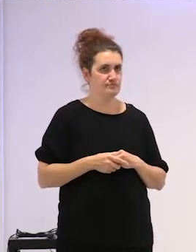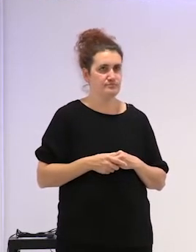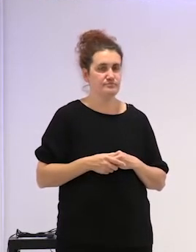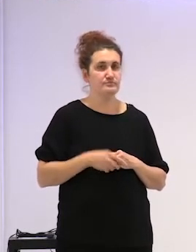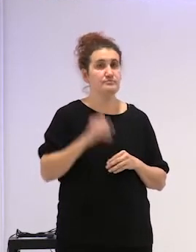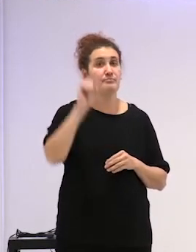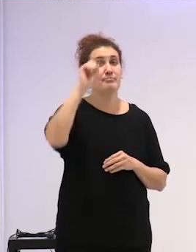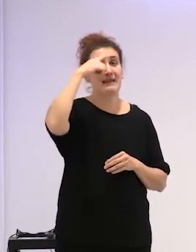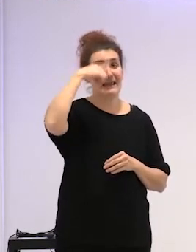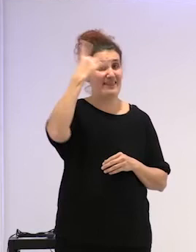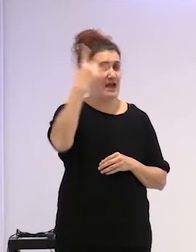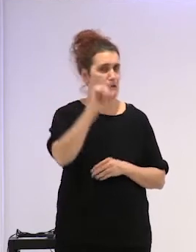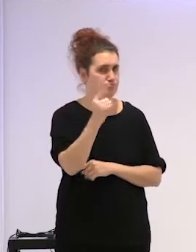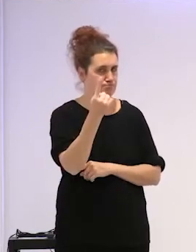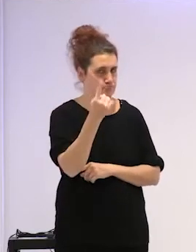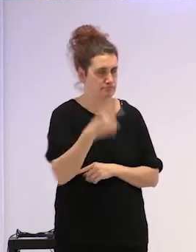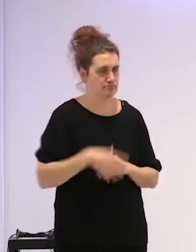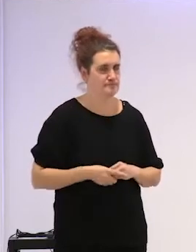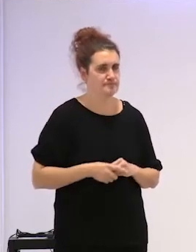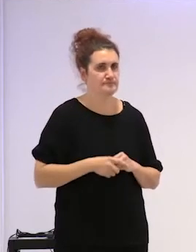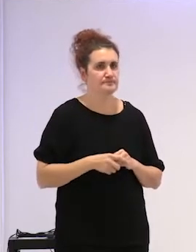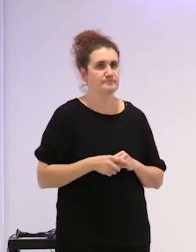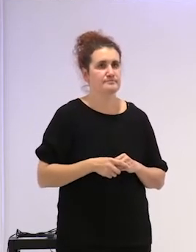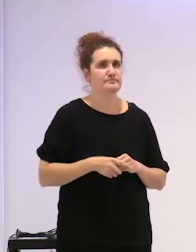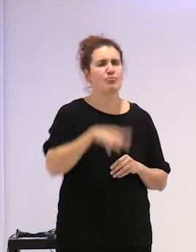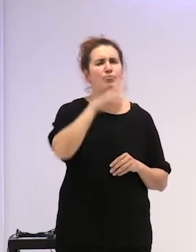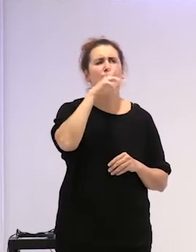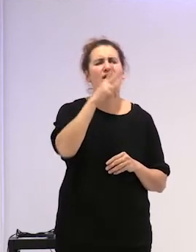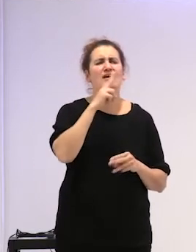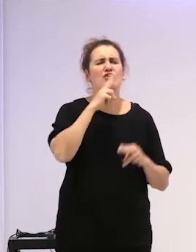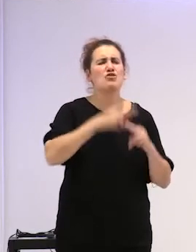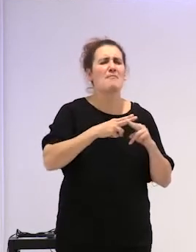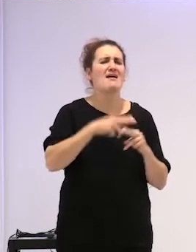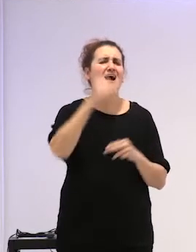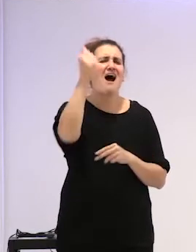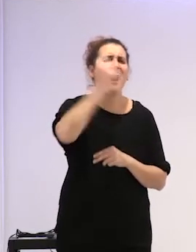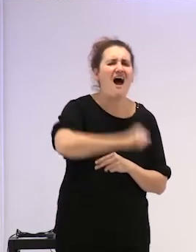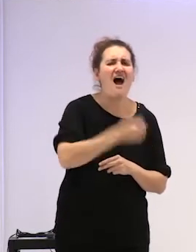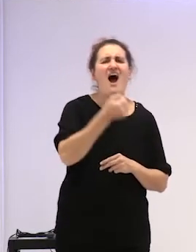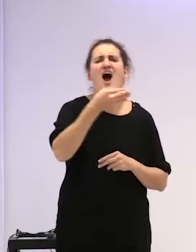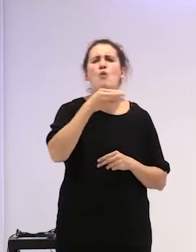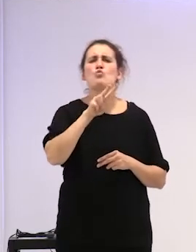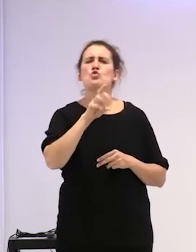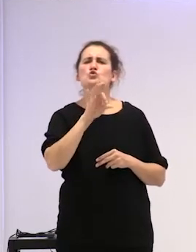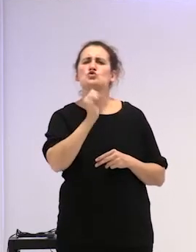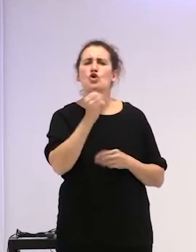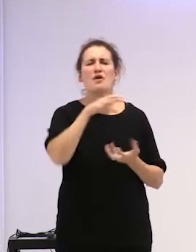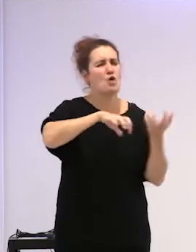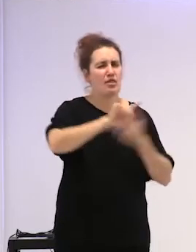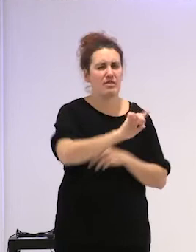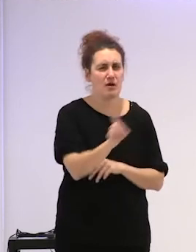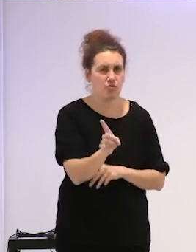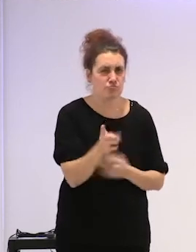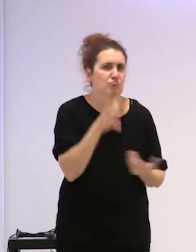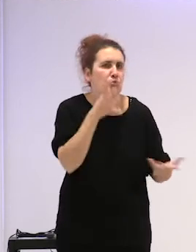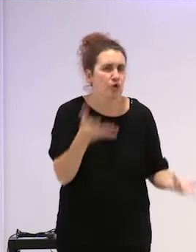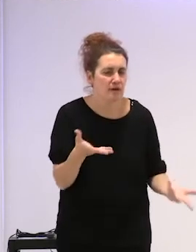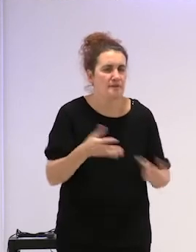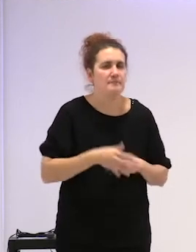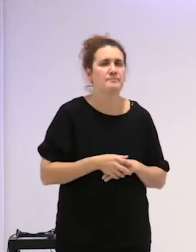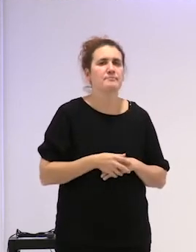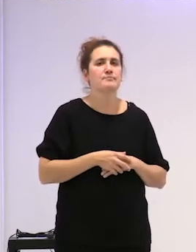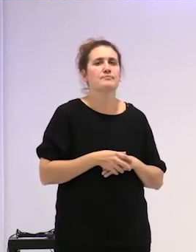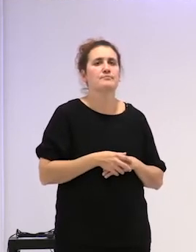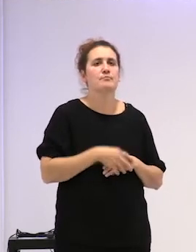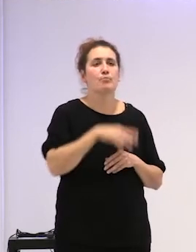Primera idea, ¿por qué le llamamos abusos y no violencia? ¿Será porque los